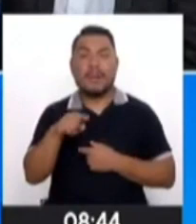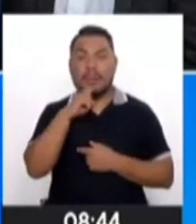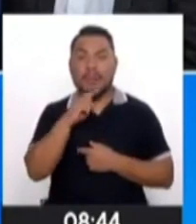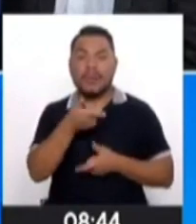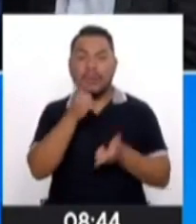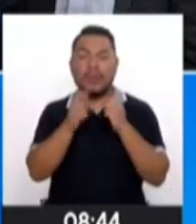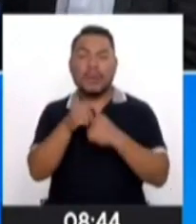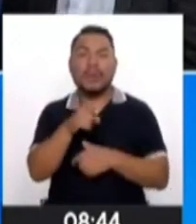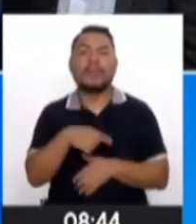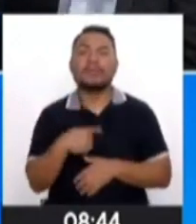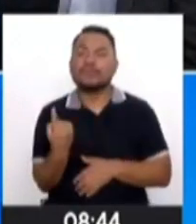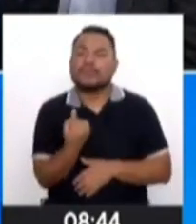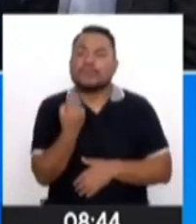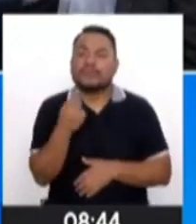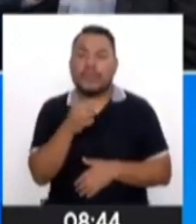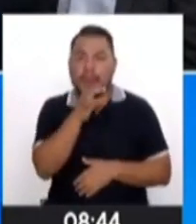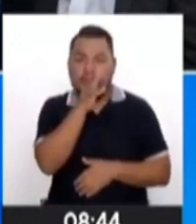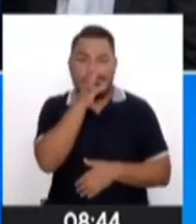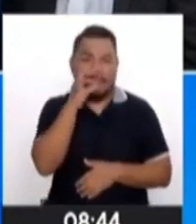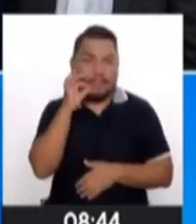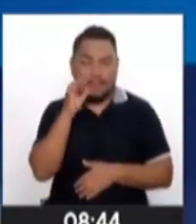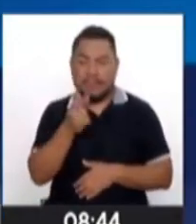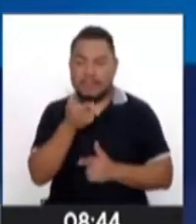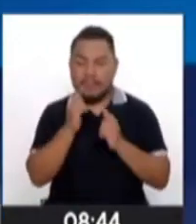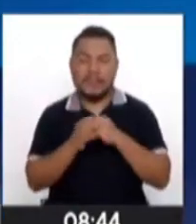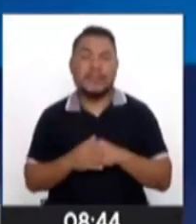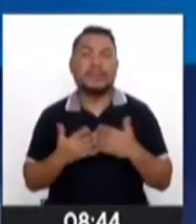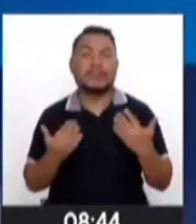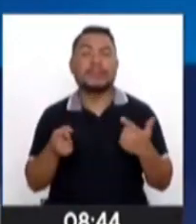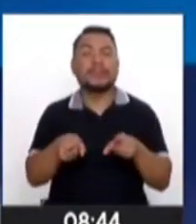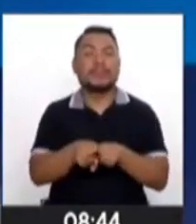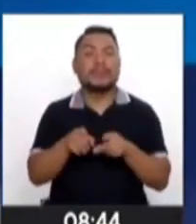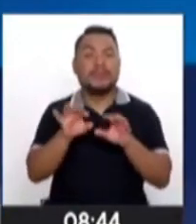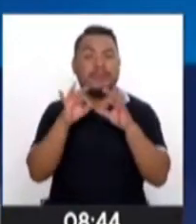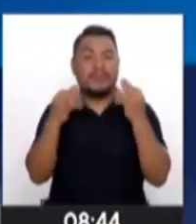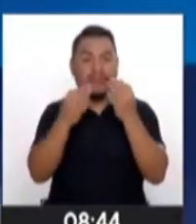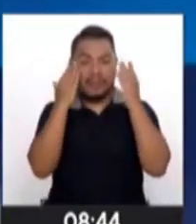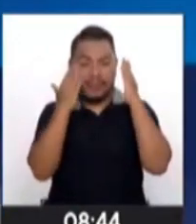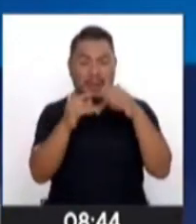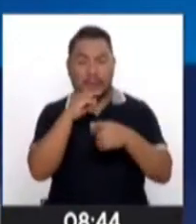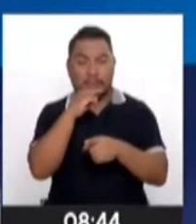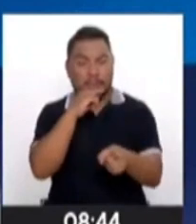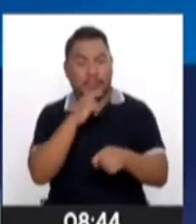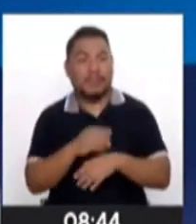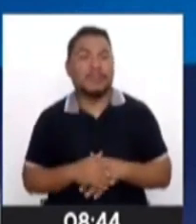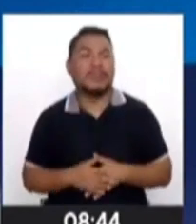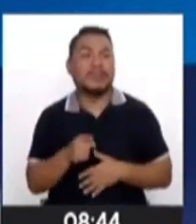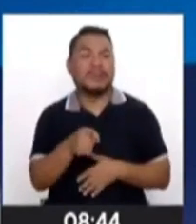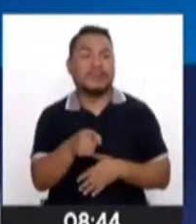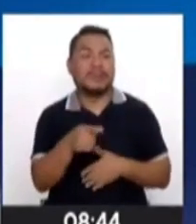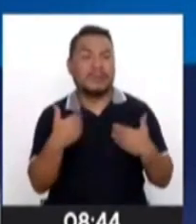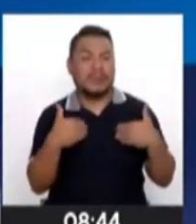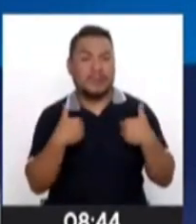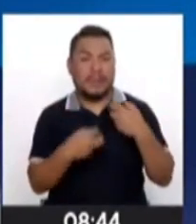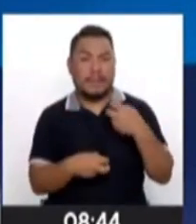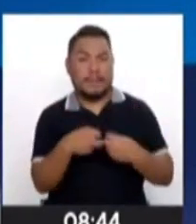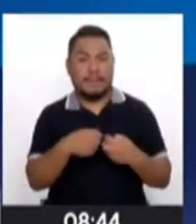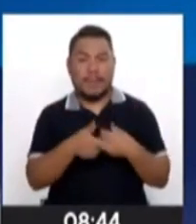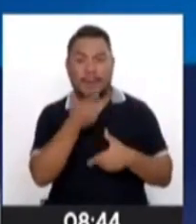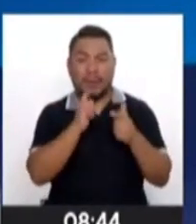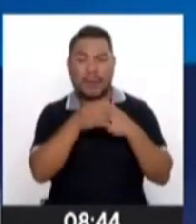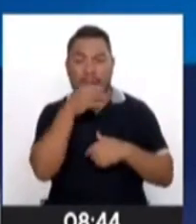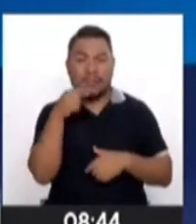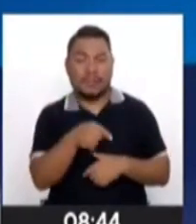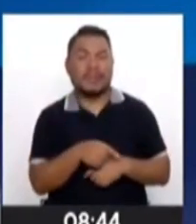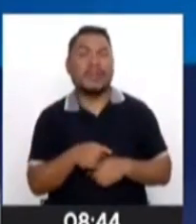silencio. Y el abordaje que tiene la familia muchas veces con la mujer que tiene ya problemas con la bebida